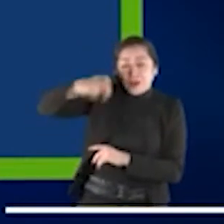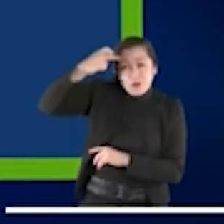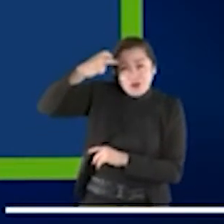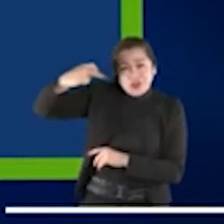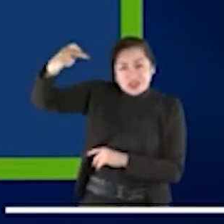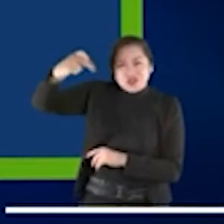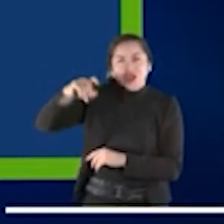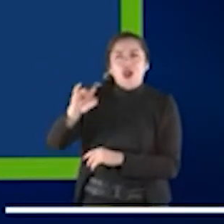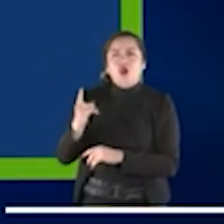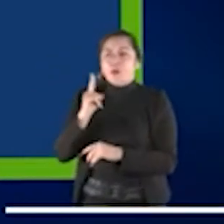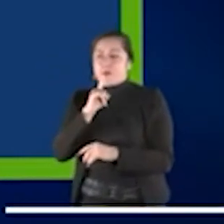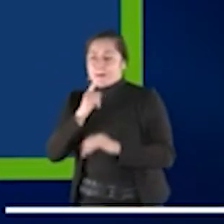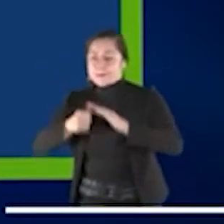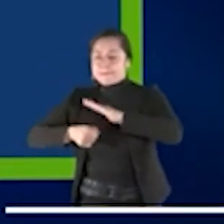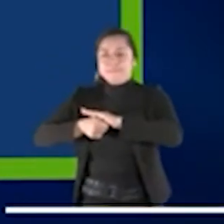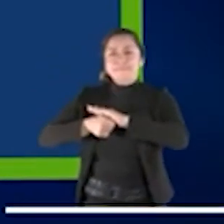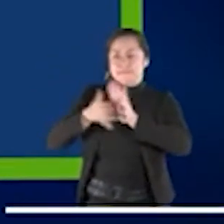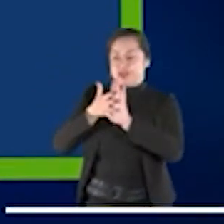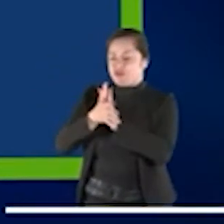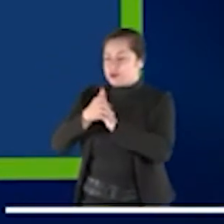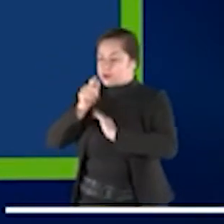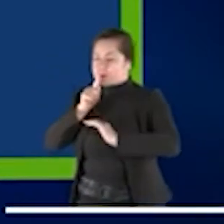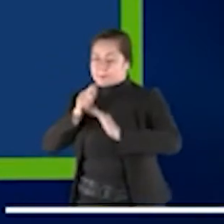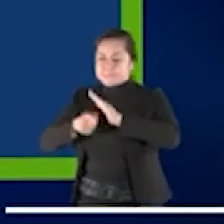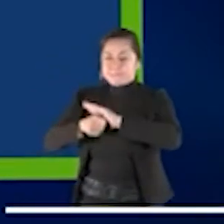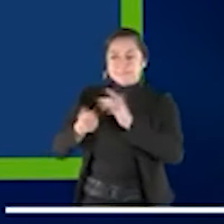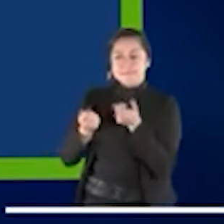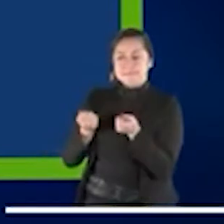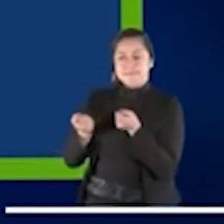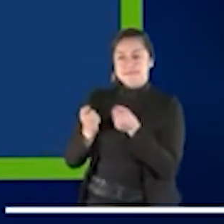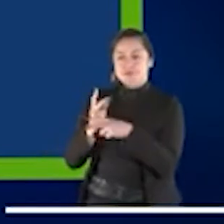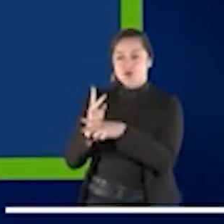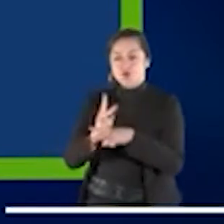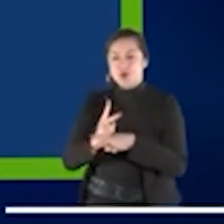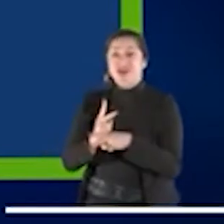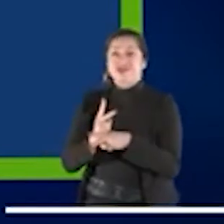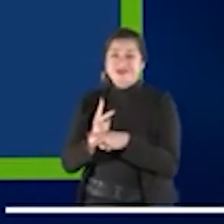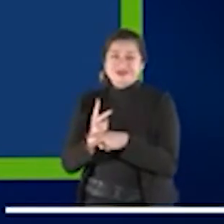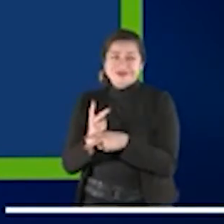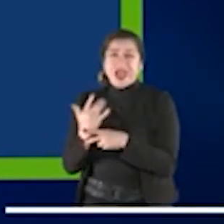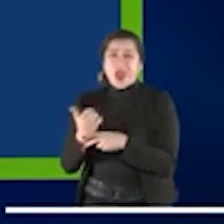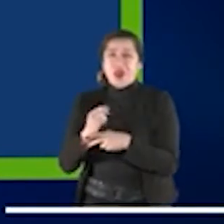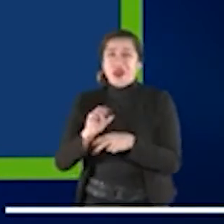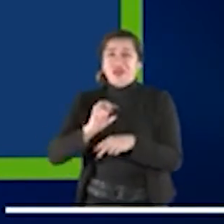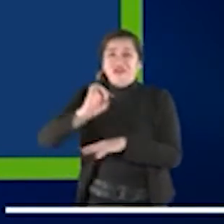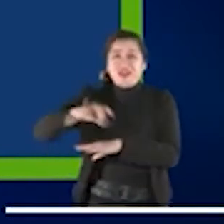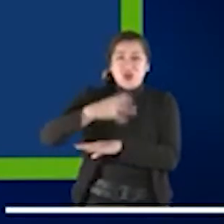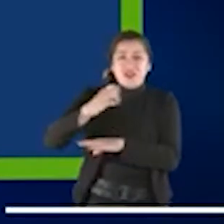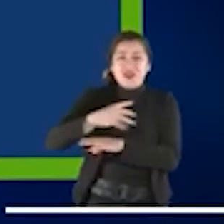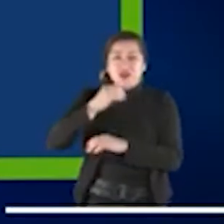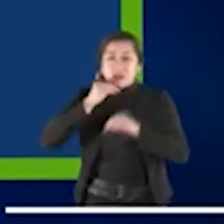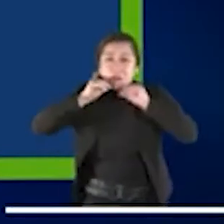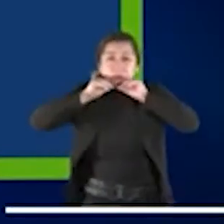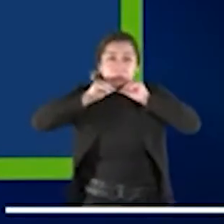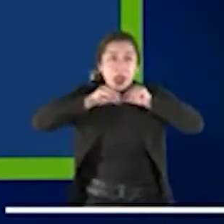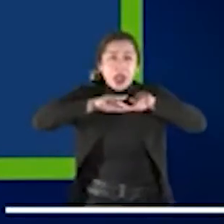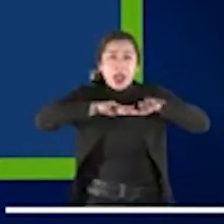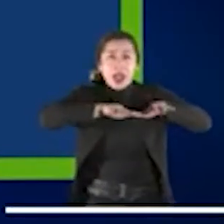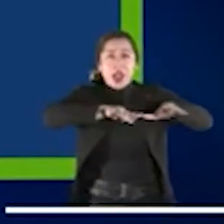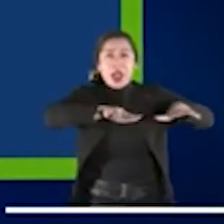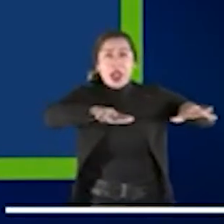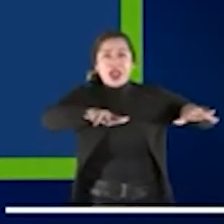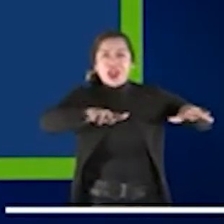en un mundo en el cual muchos casos están digitalizados, la audiencia está digital?